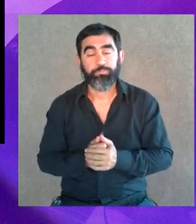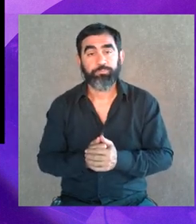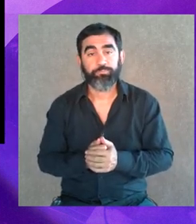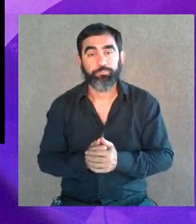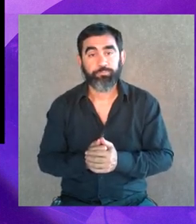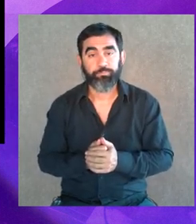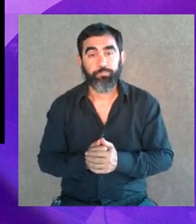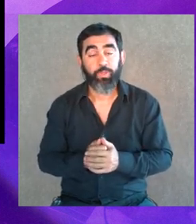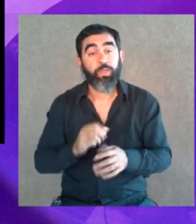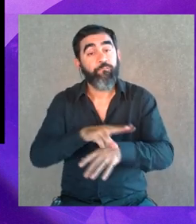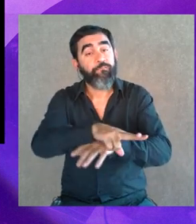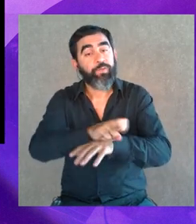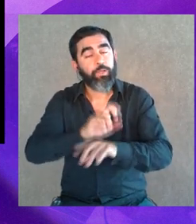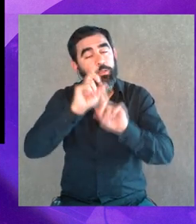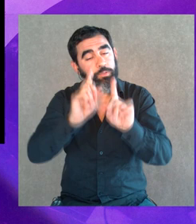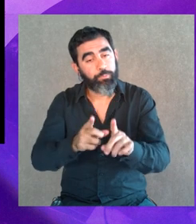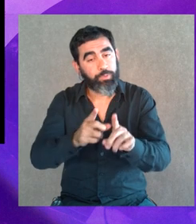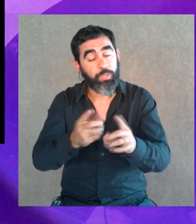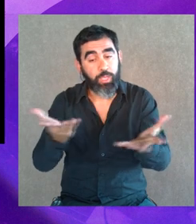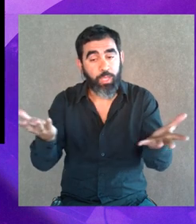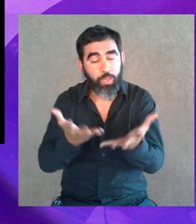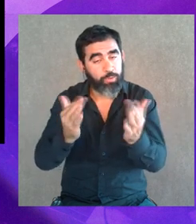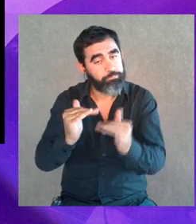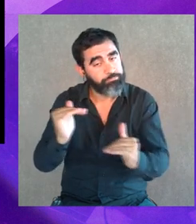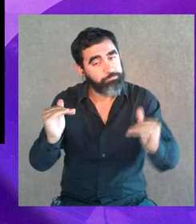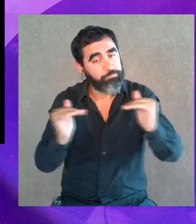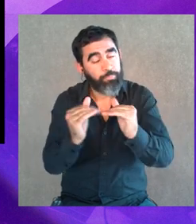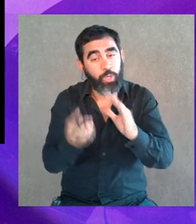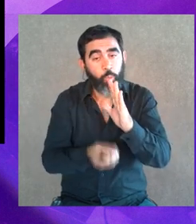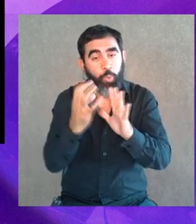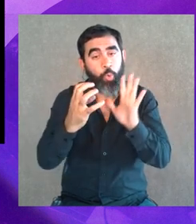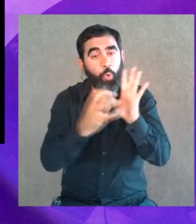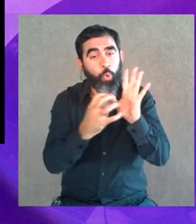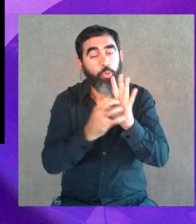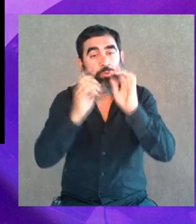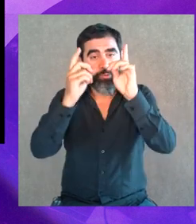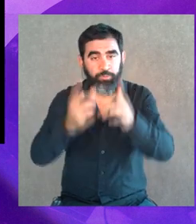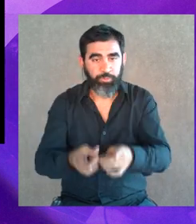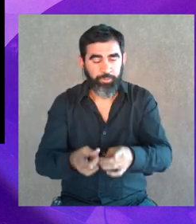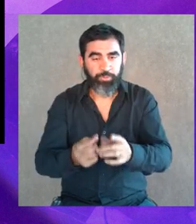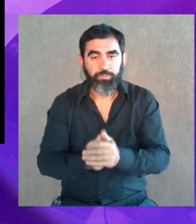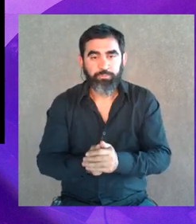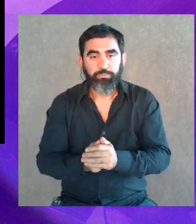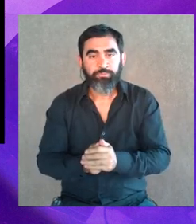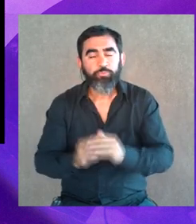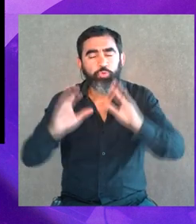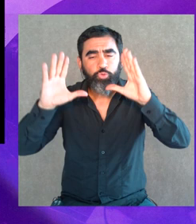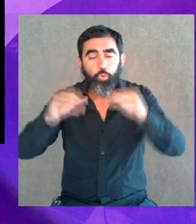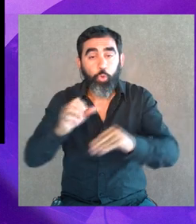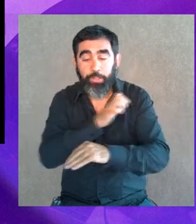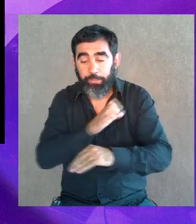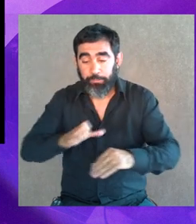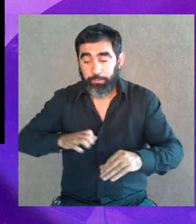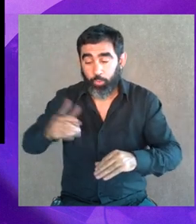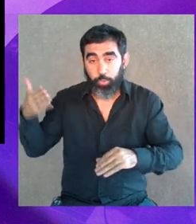policial o lo que sea, la fiscalía que también se está poniendo a tono porque no lo odio el proceso, todos los